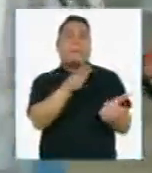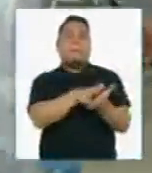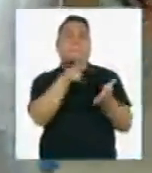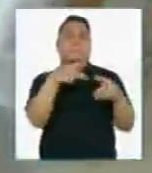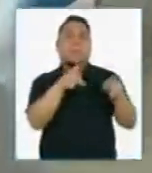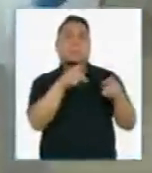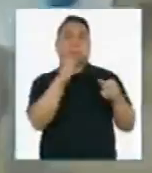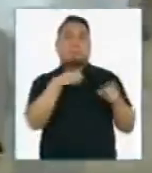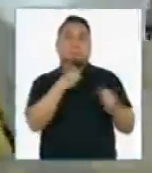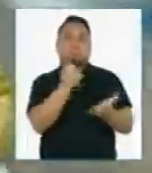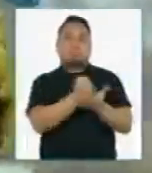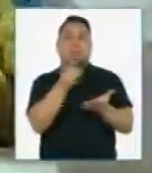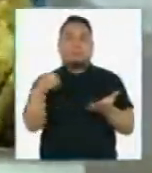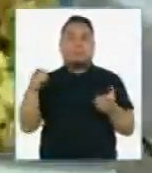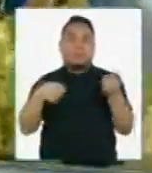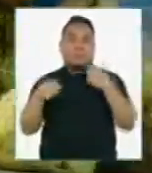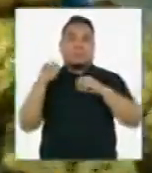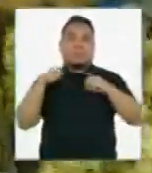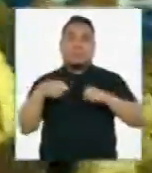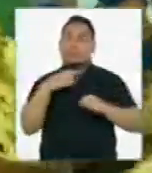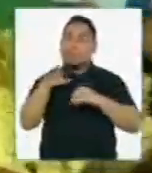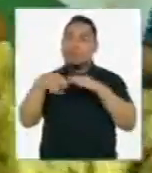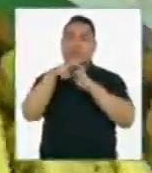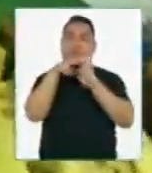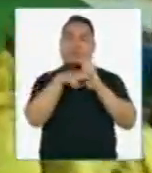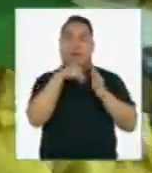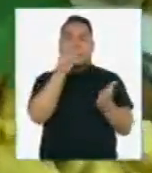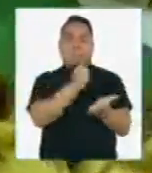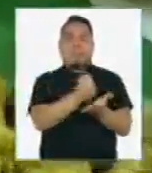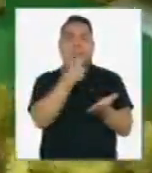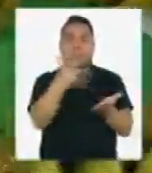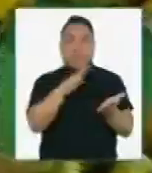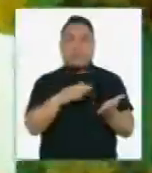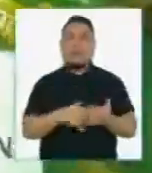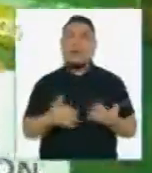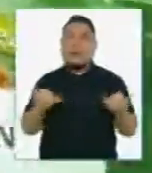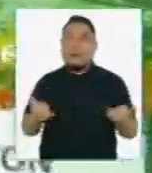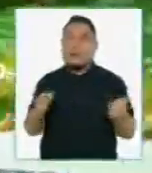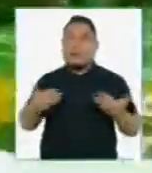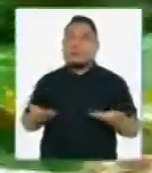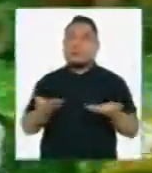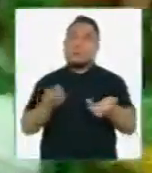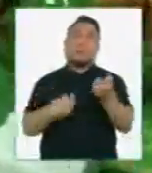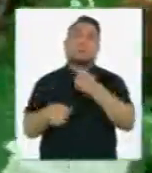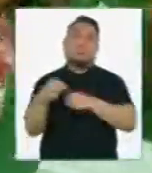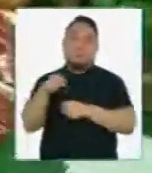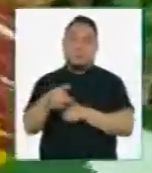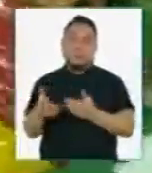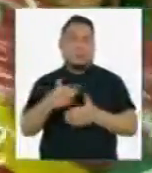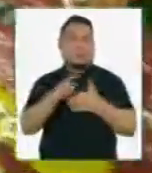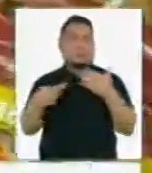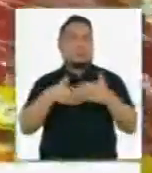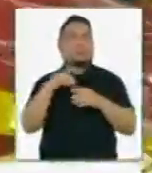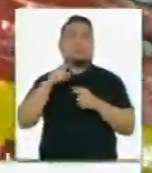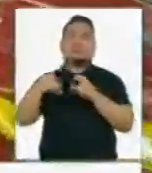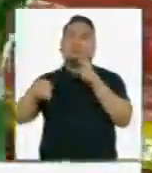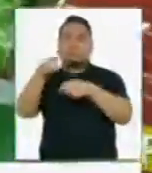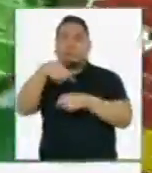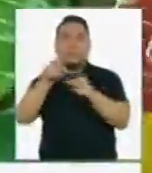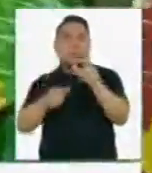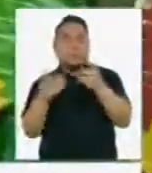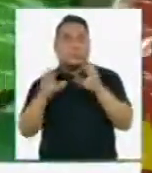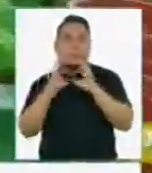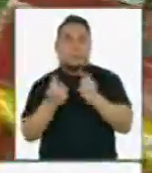Y con todo de la ley, con todas las normas de la ley, y para lo cual estamos para poder expender nuestros productos a toda la sociedad en su